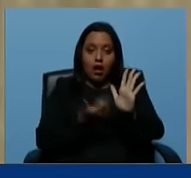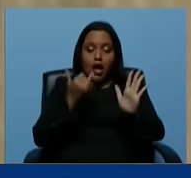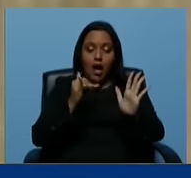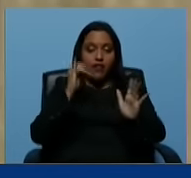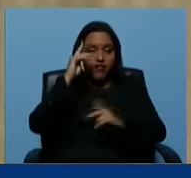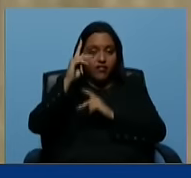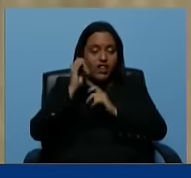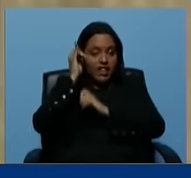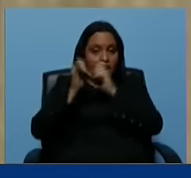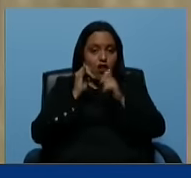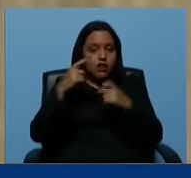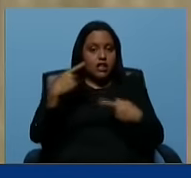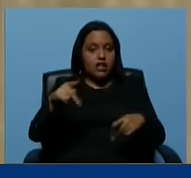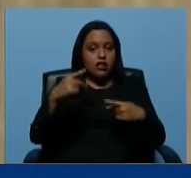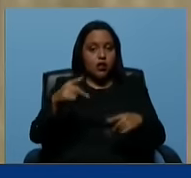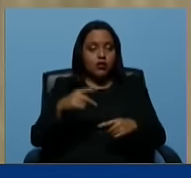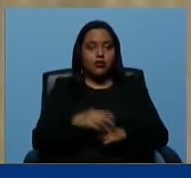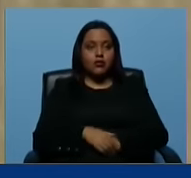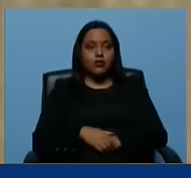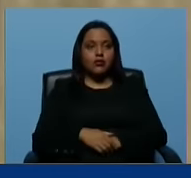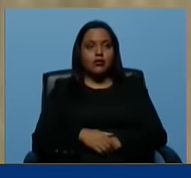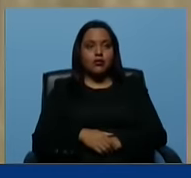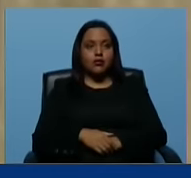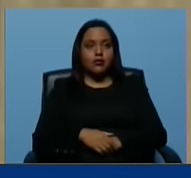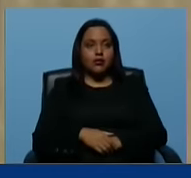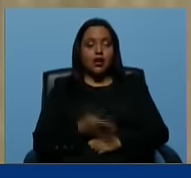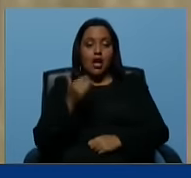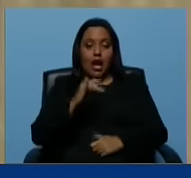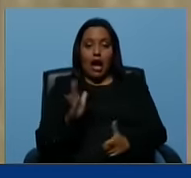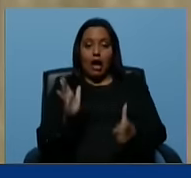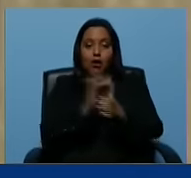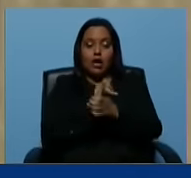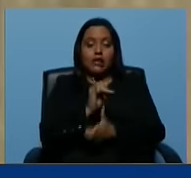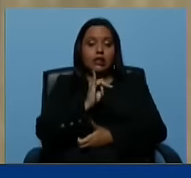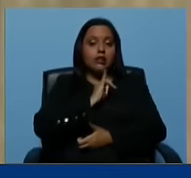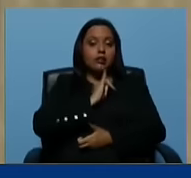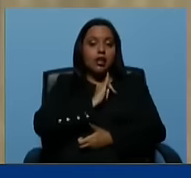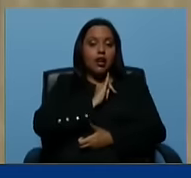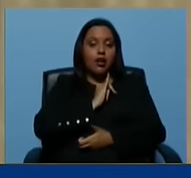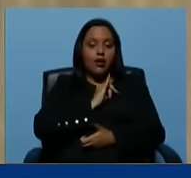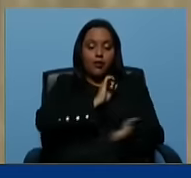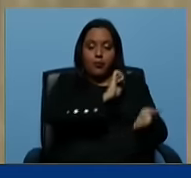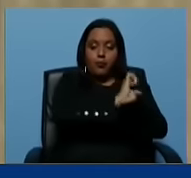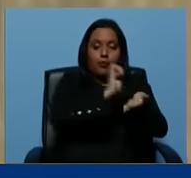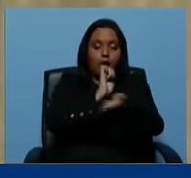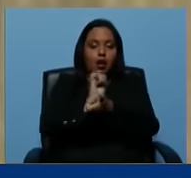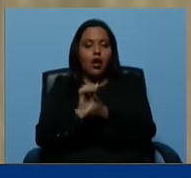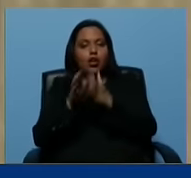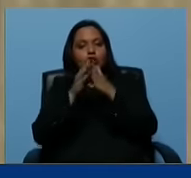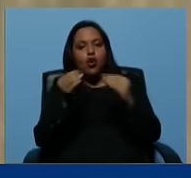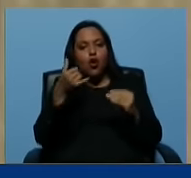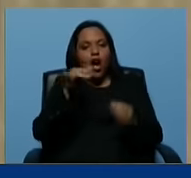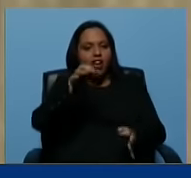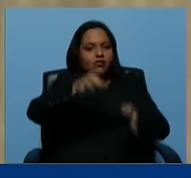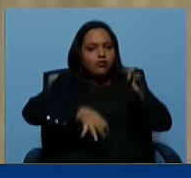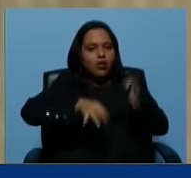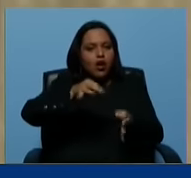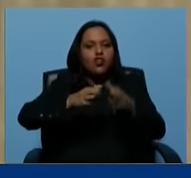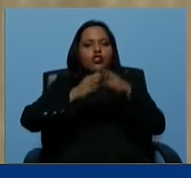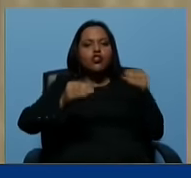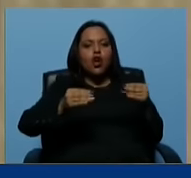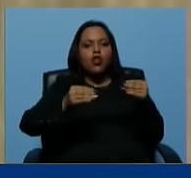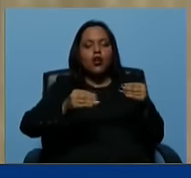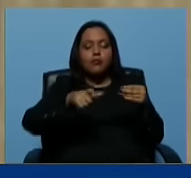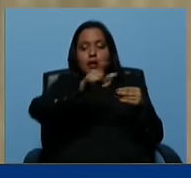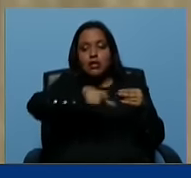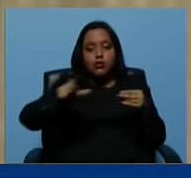con que fueron conseguidos, identificados, capturados y están siendo juzgados todos estos